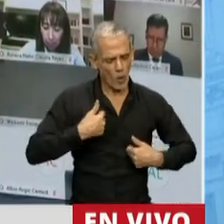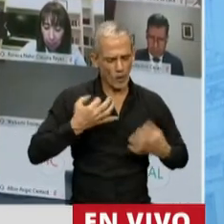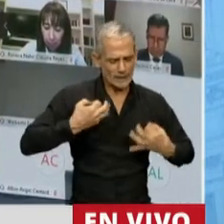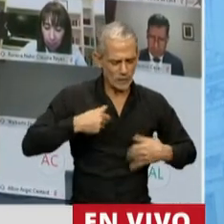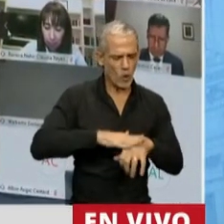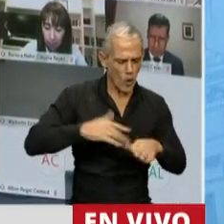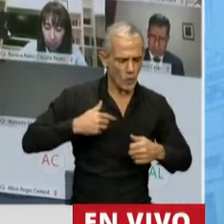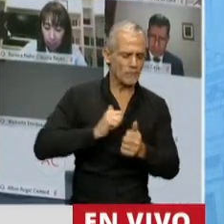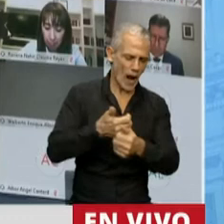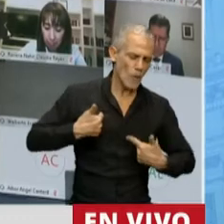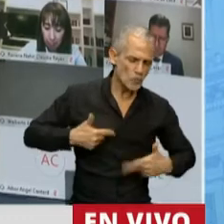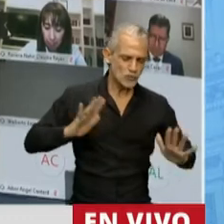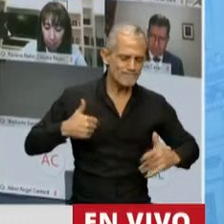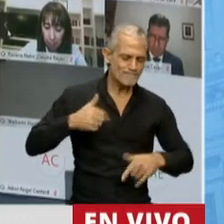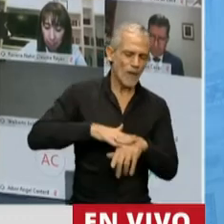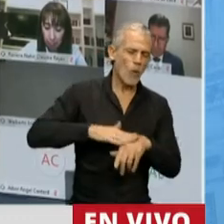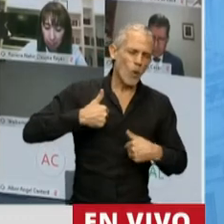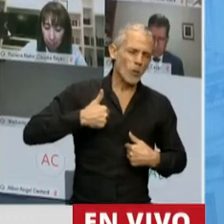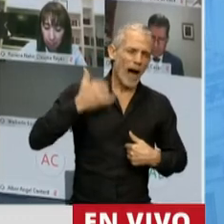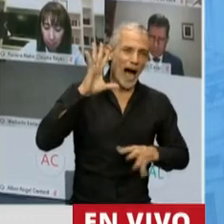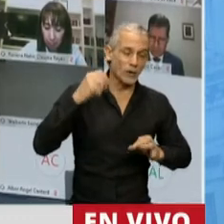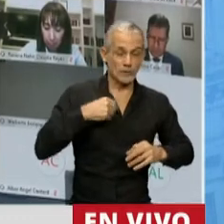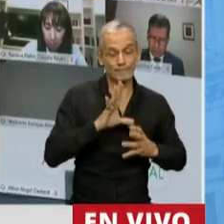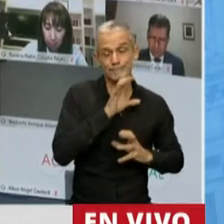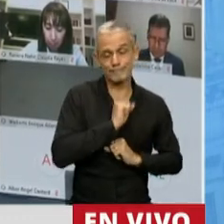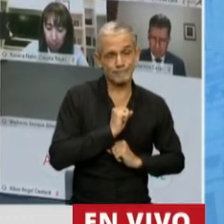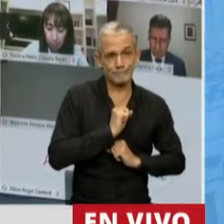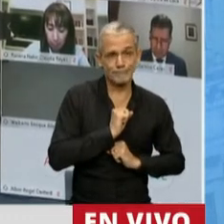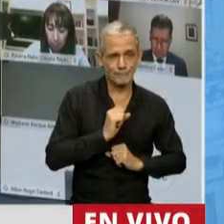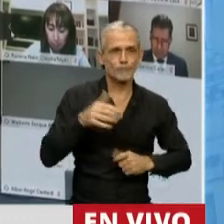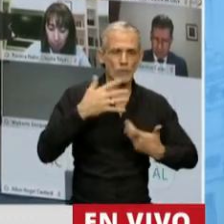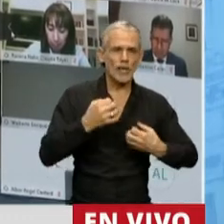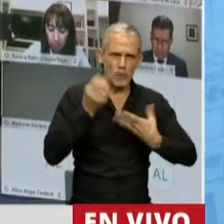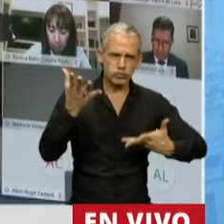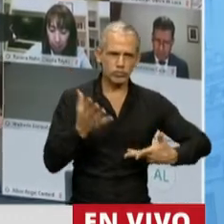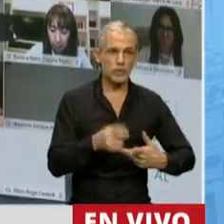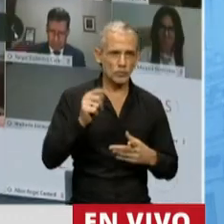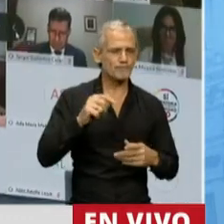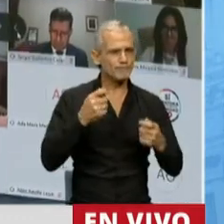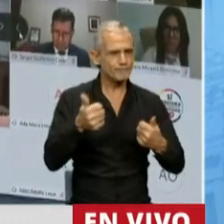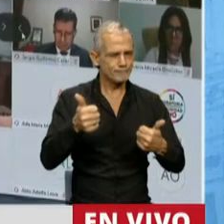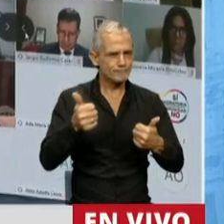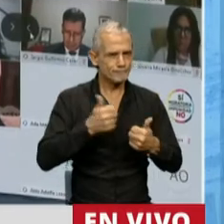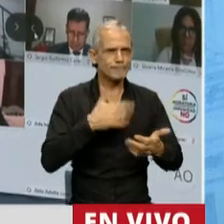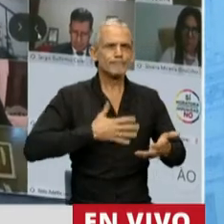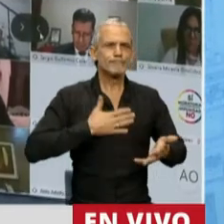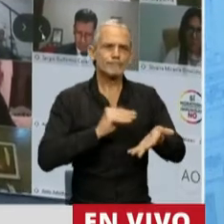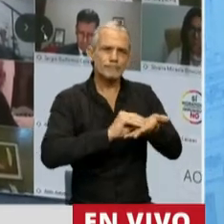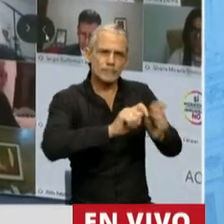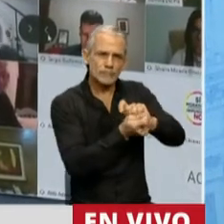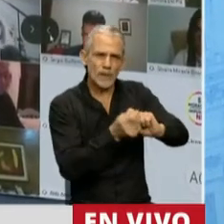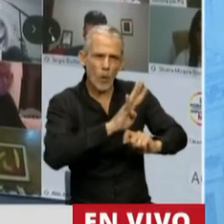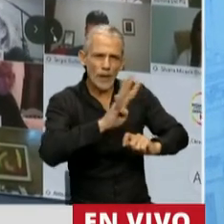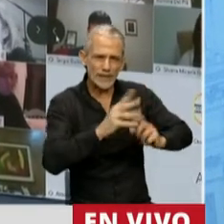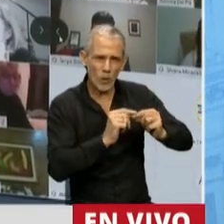muchas veces de los abusos de los que fueron víctimas. Con lo cual celebro que hoy estemos tratando esta modificación, incorporando también estos incisos para poder